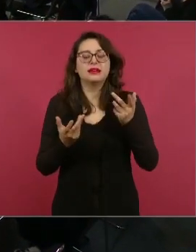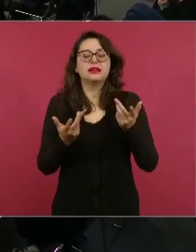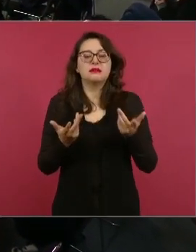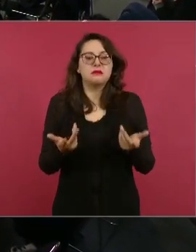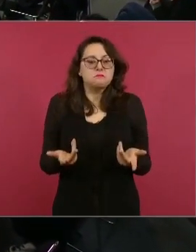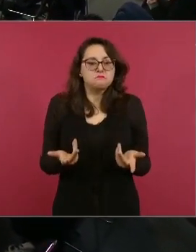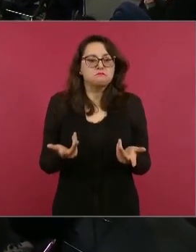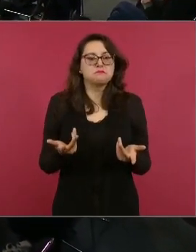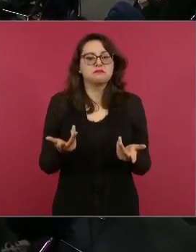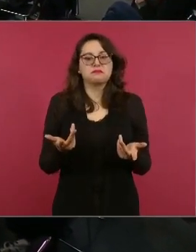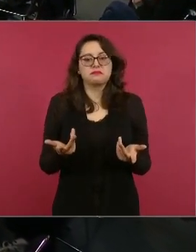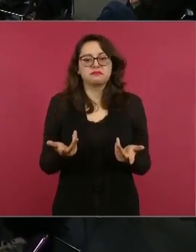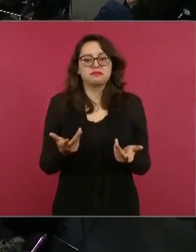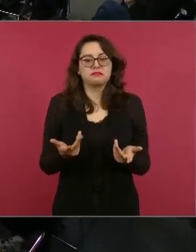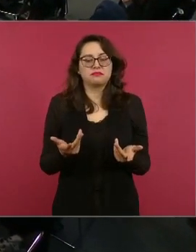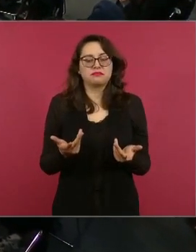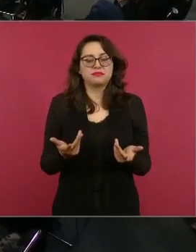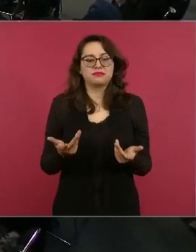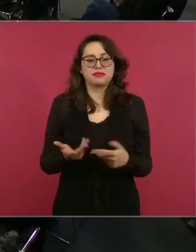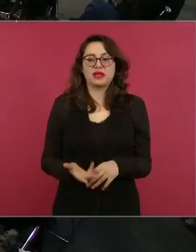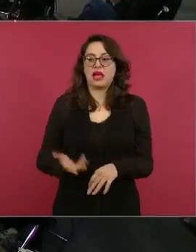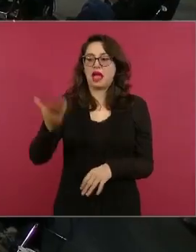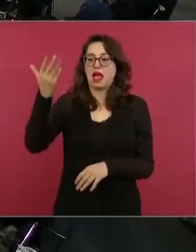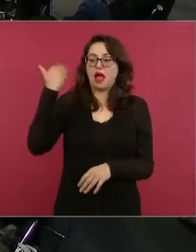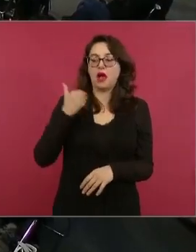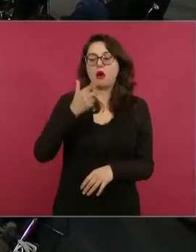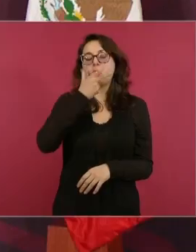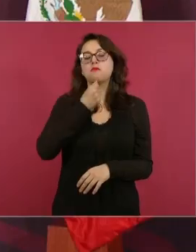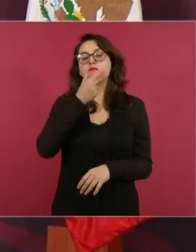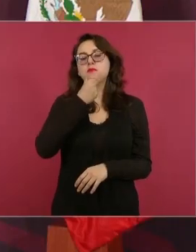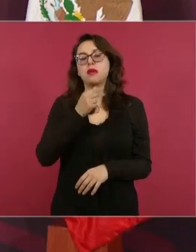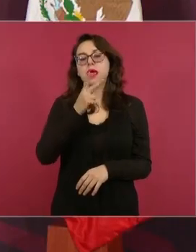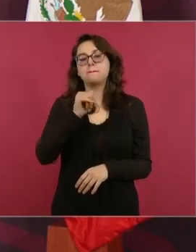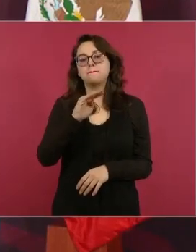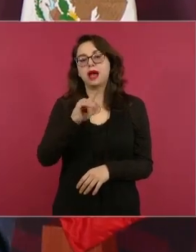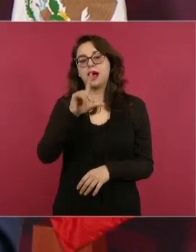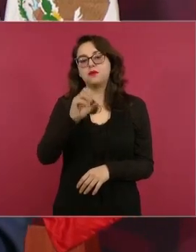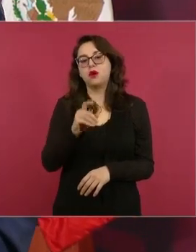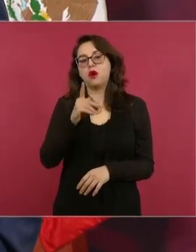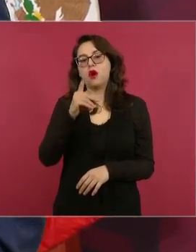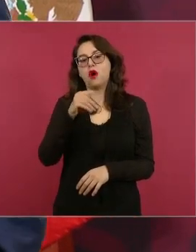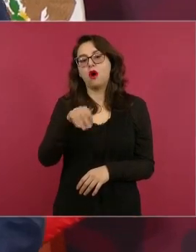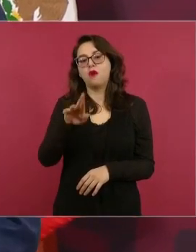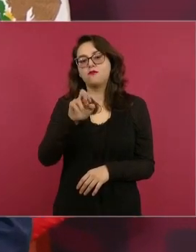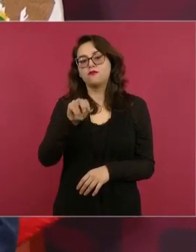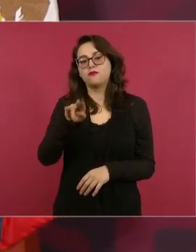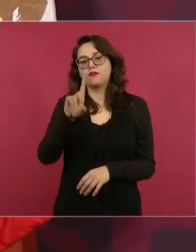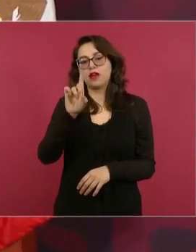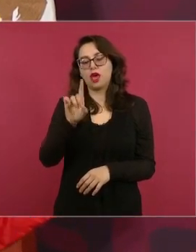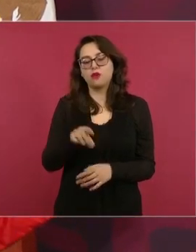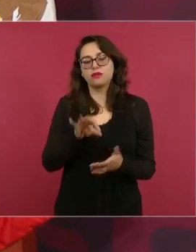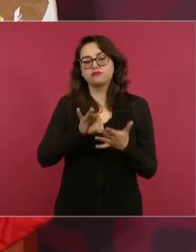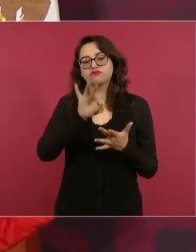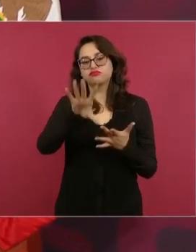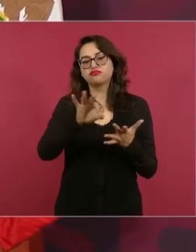como decía el pedagogo Paulo Freire es enseñanza aprendizaje